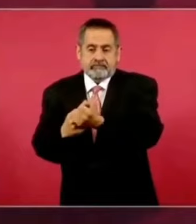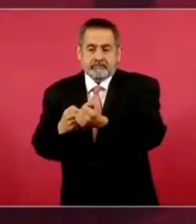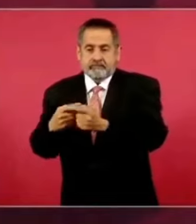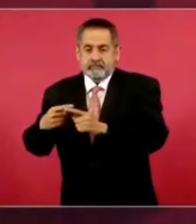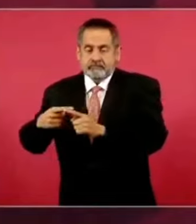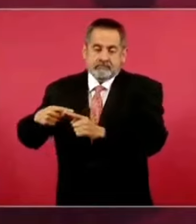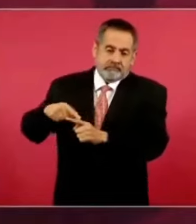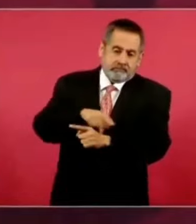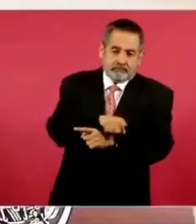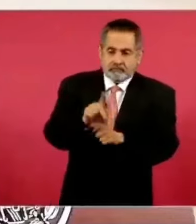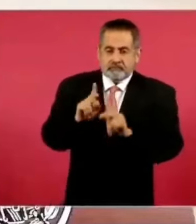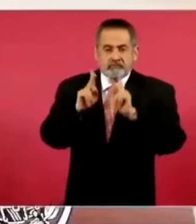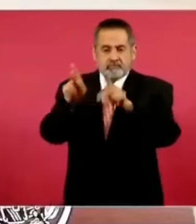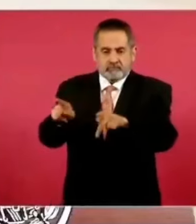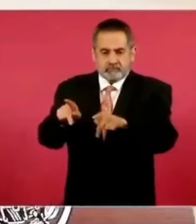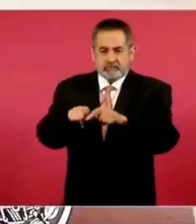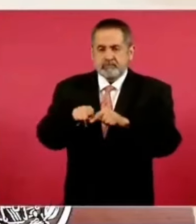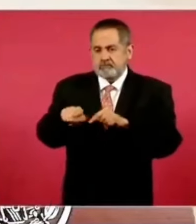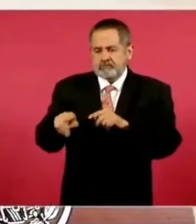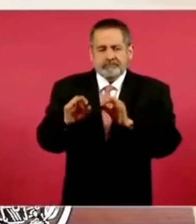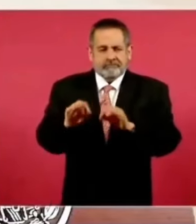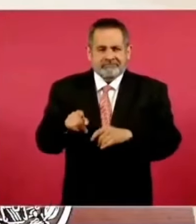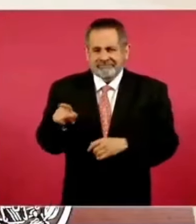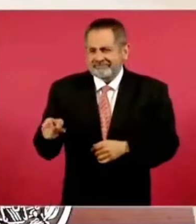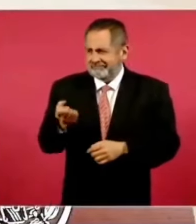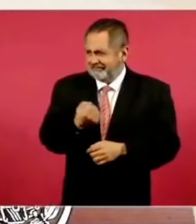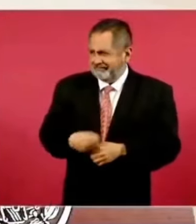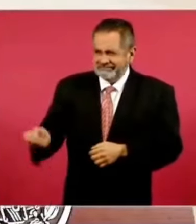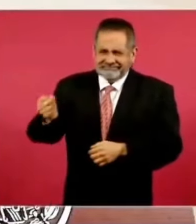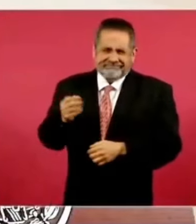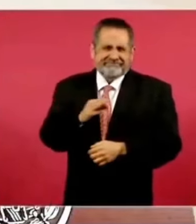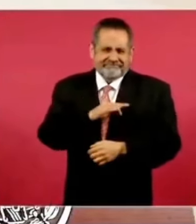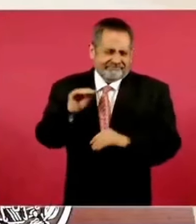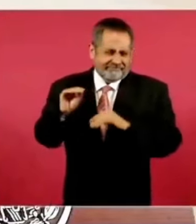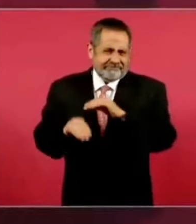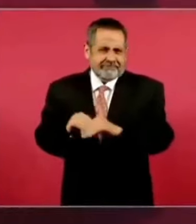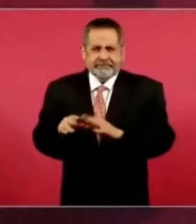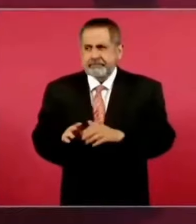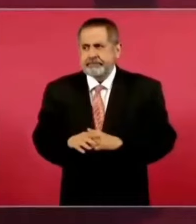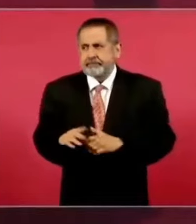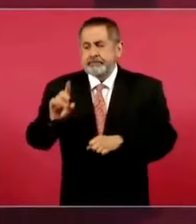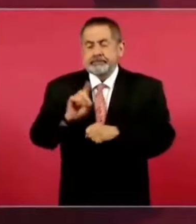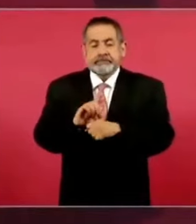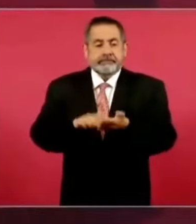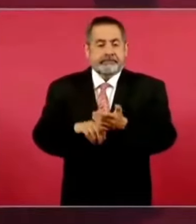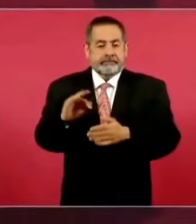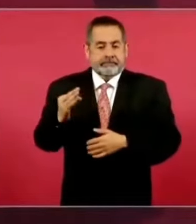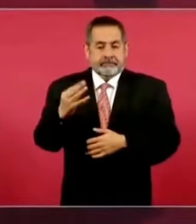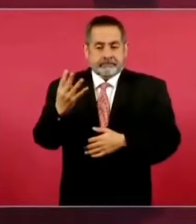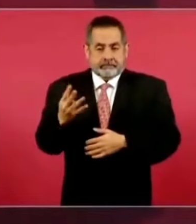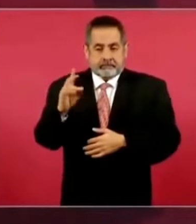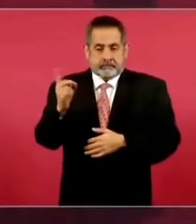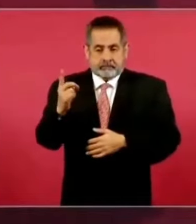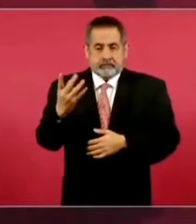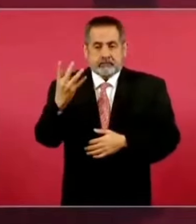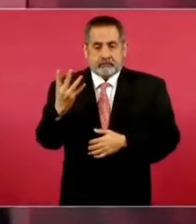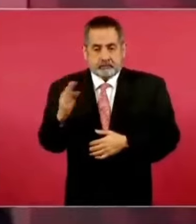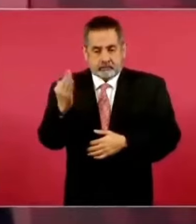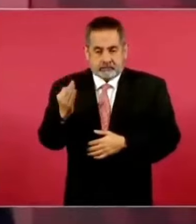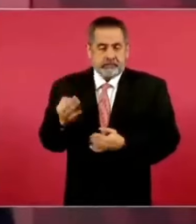pero son muy buenos. Entonces, el 4 de febrero, domingo 4 de febrero